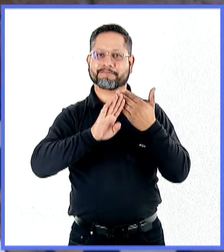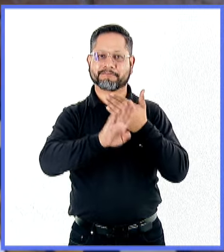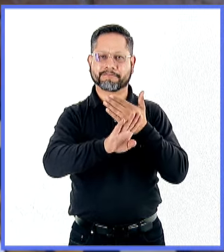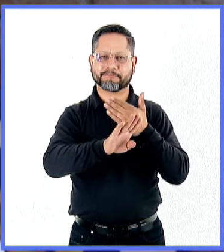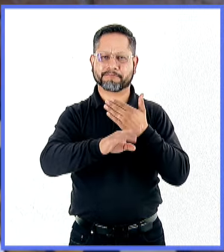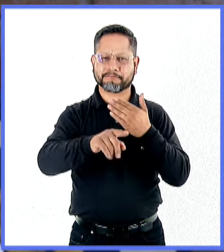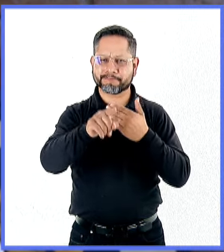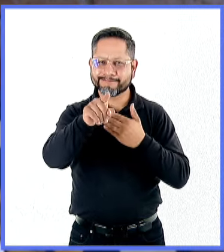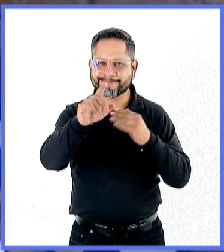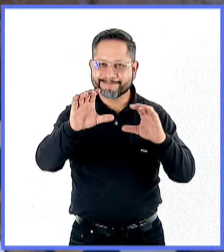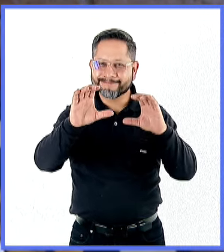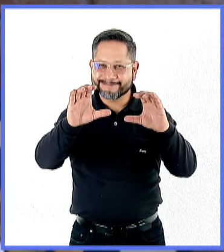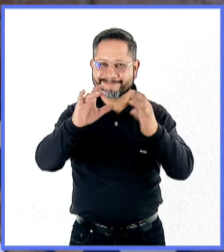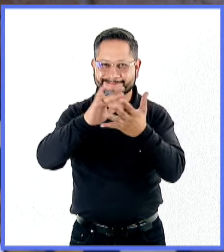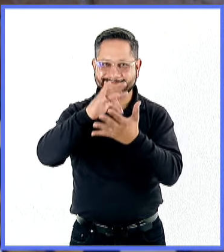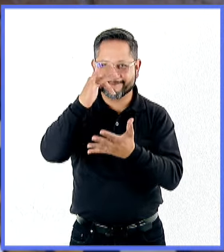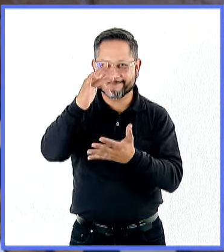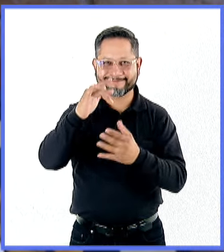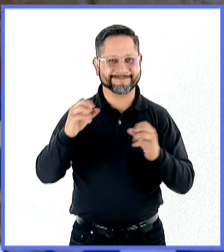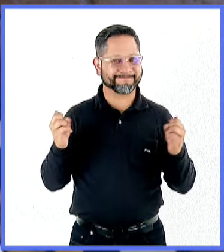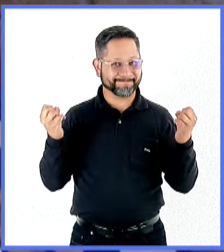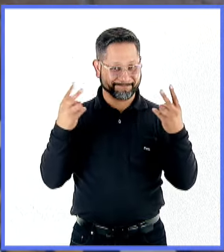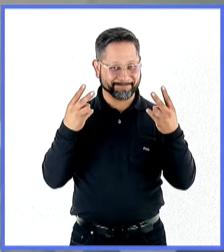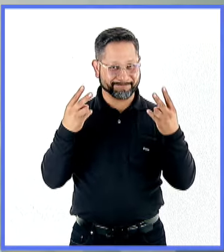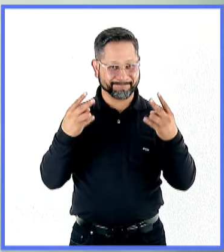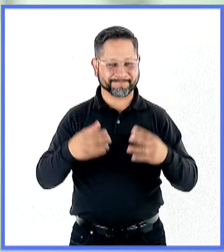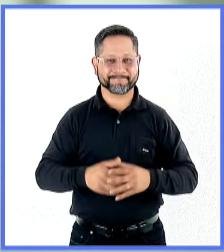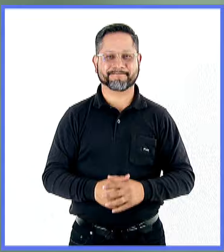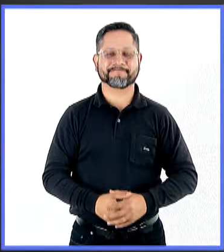Cuídense mucho. Gracias. Hasta luego.